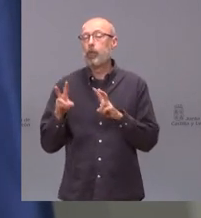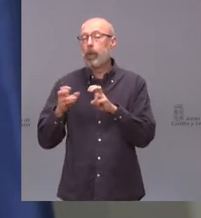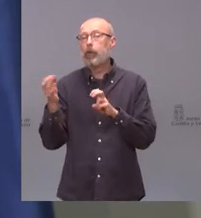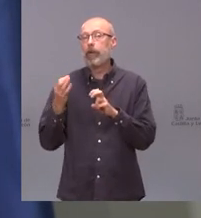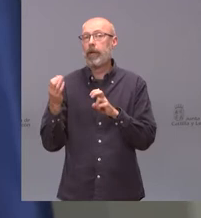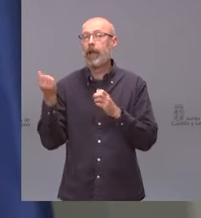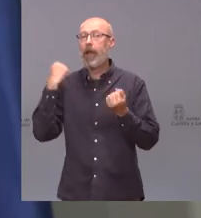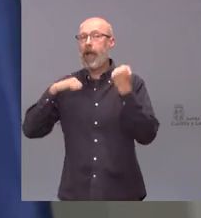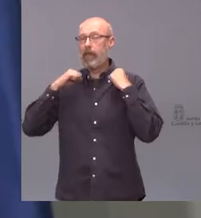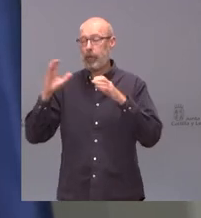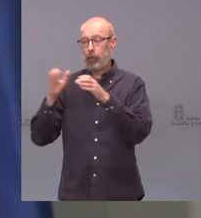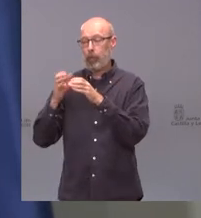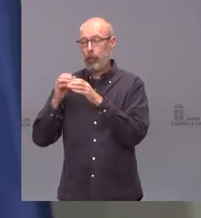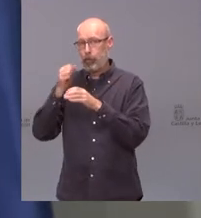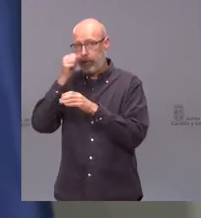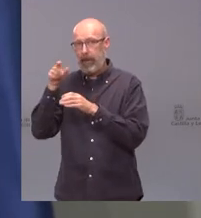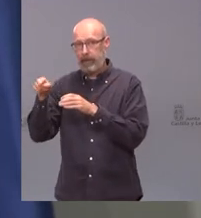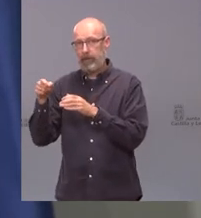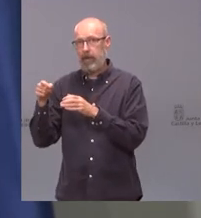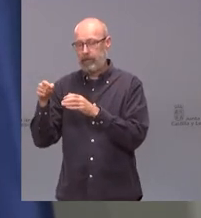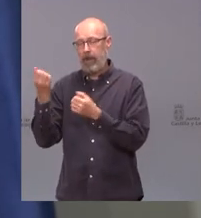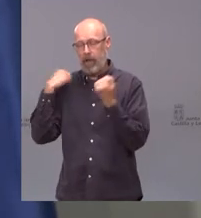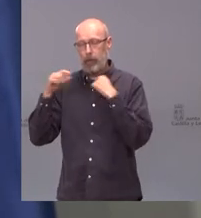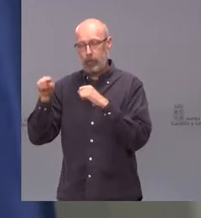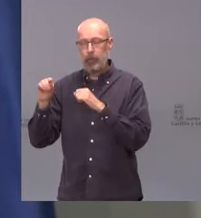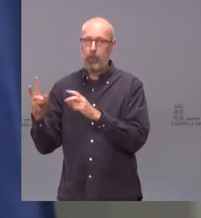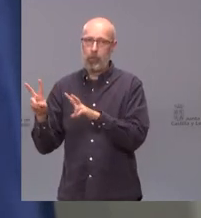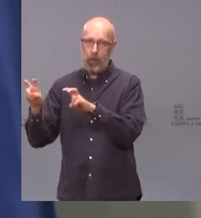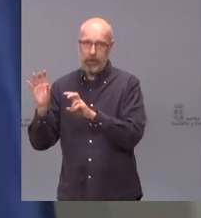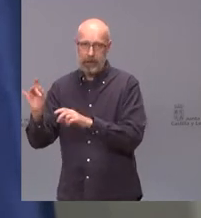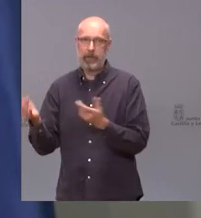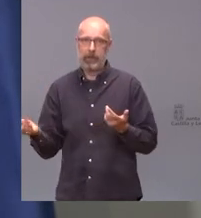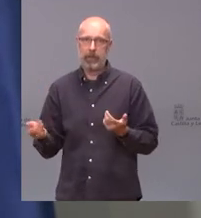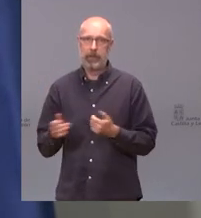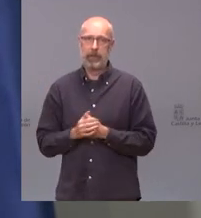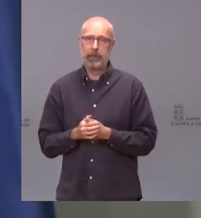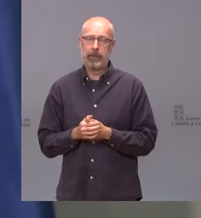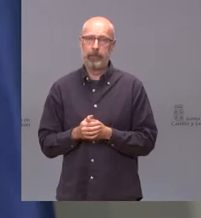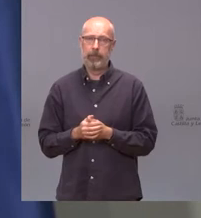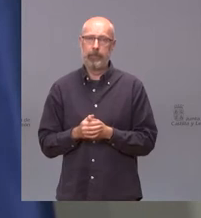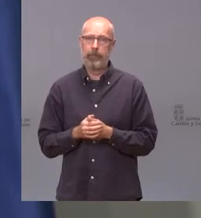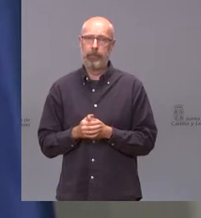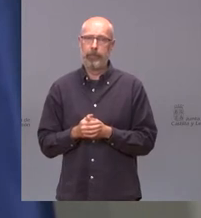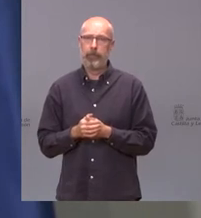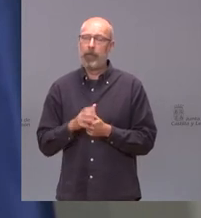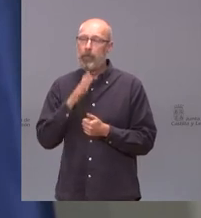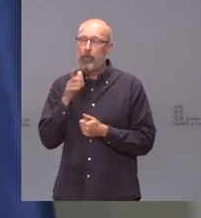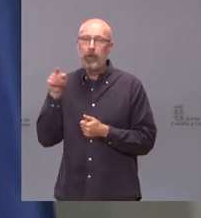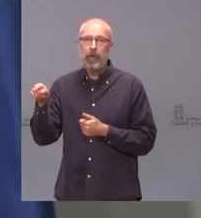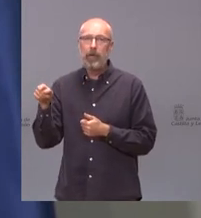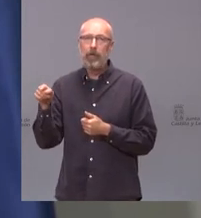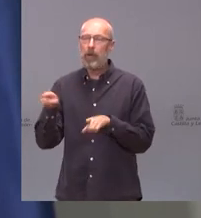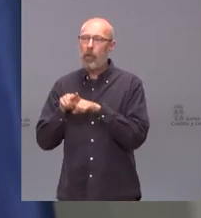Partido Socialista en la comunidad que no sabe administrar su